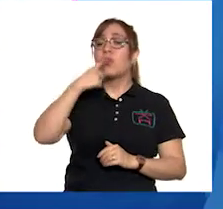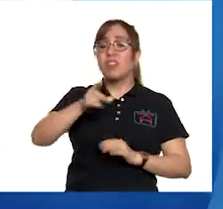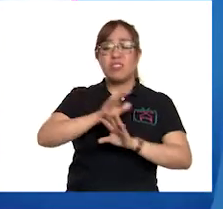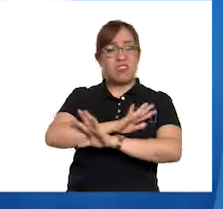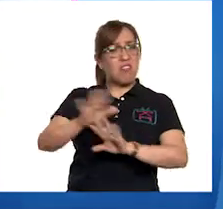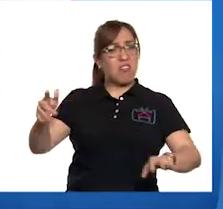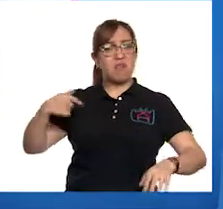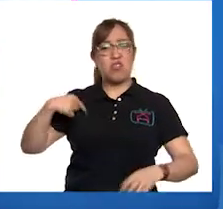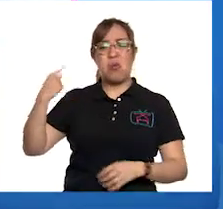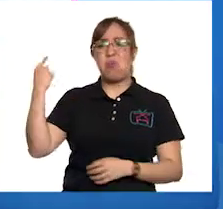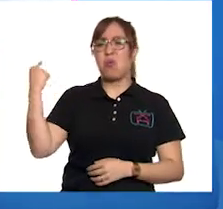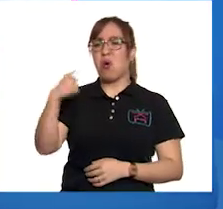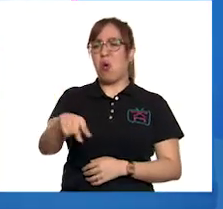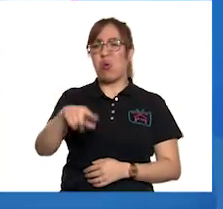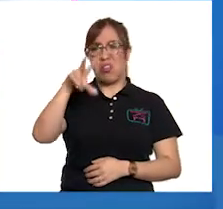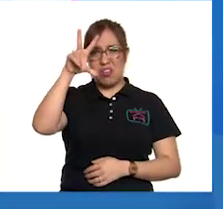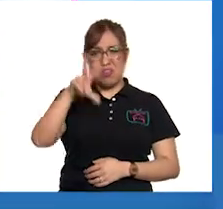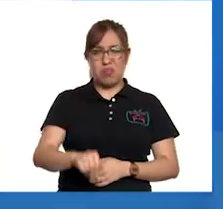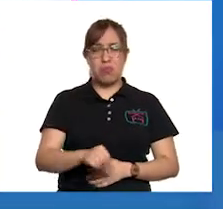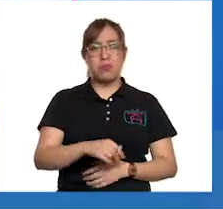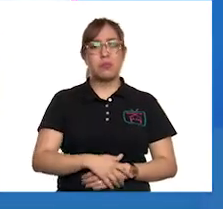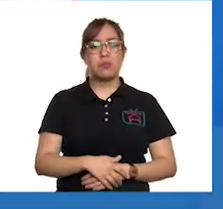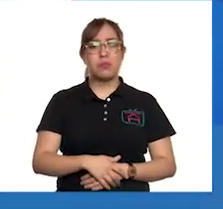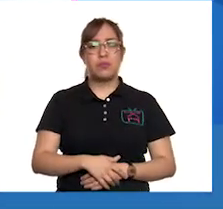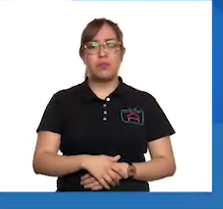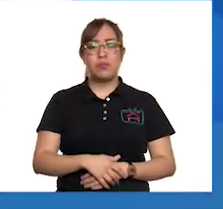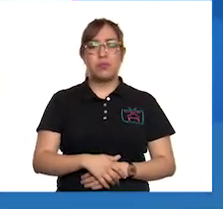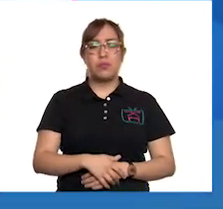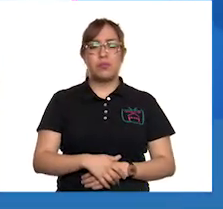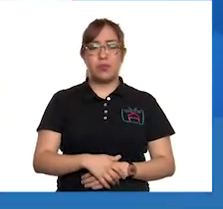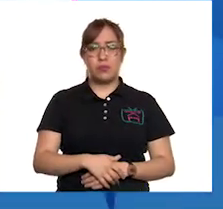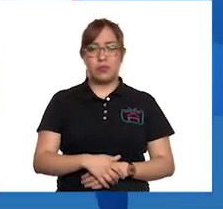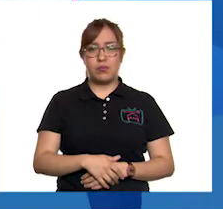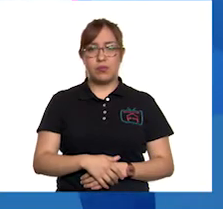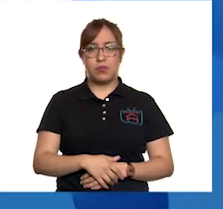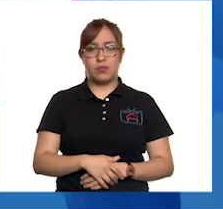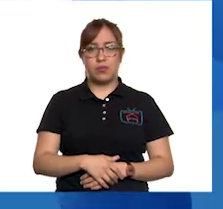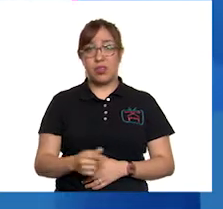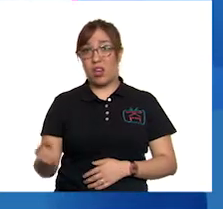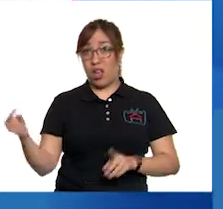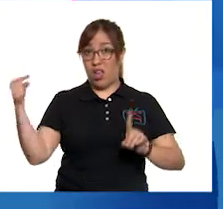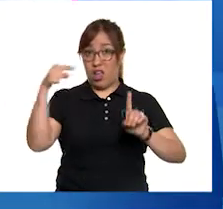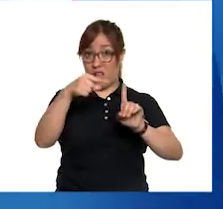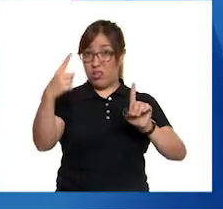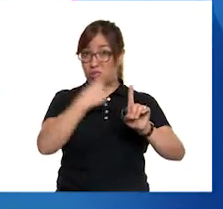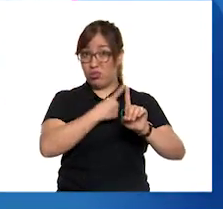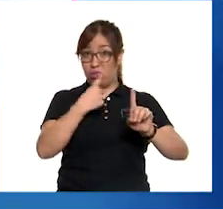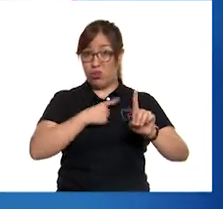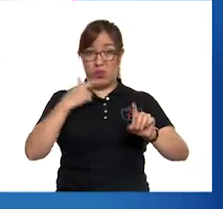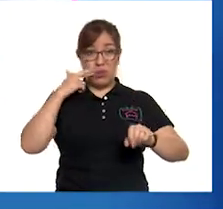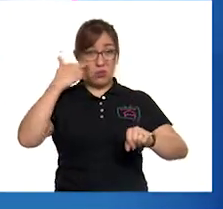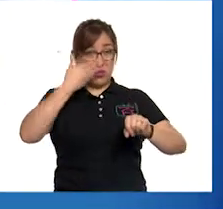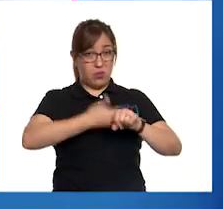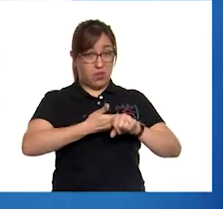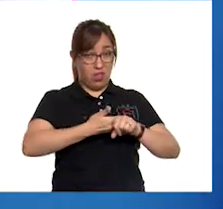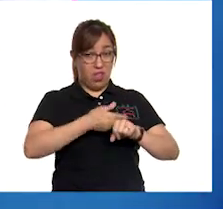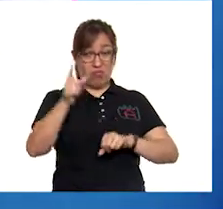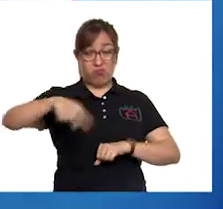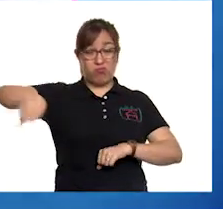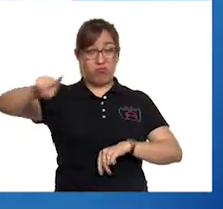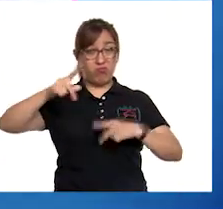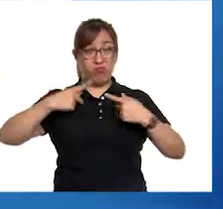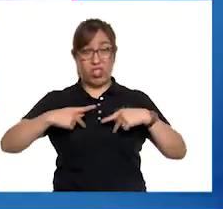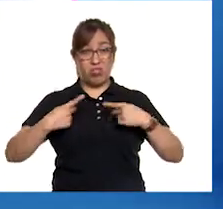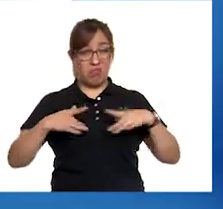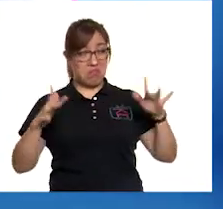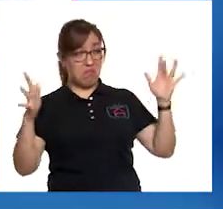órdenes, porque lo único que consiguió fue que descargaran en él la responsabilidad que había en otros. Y eso es